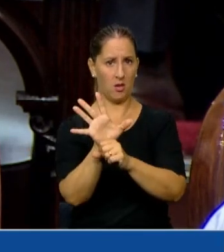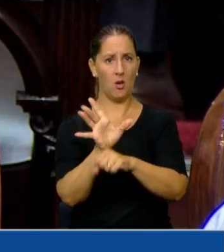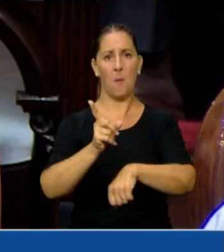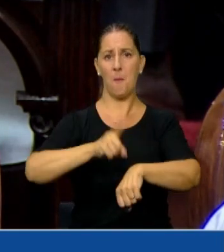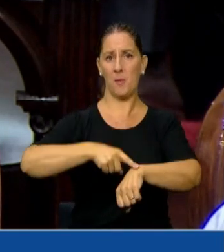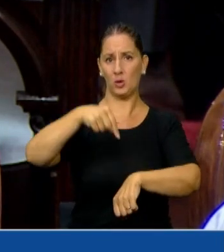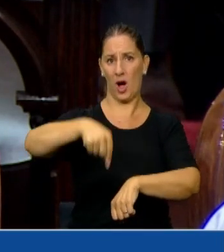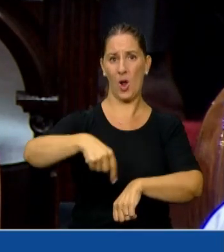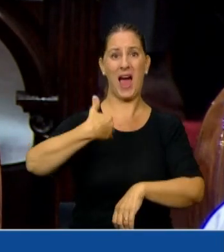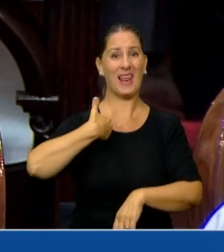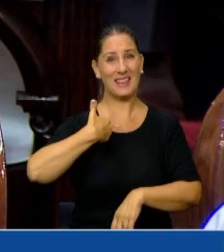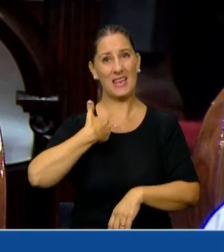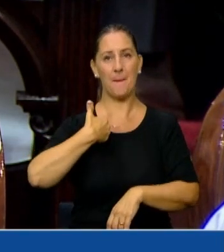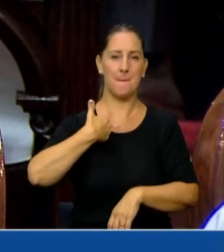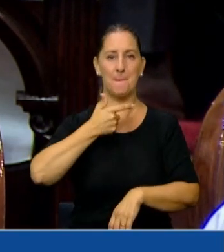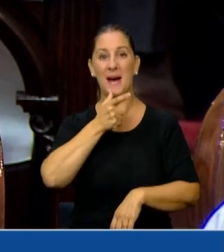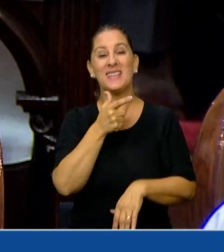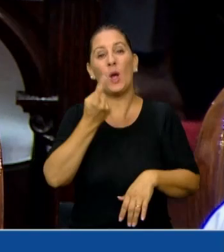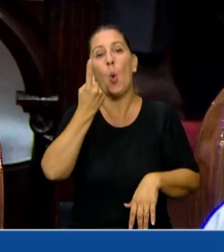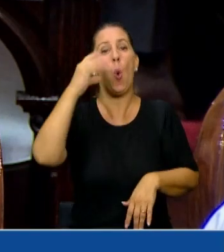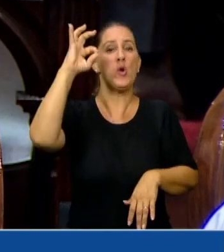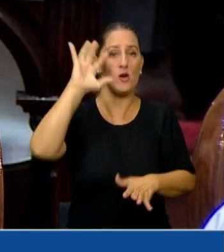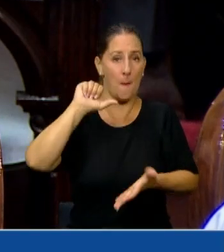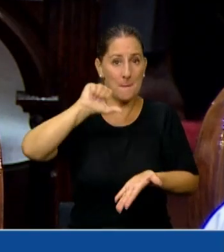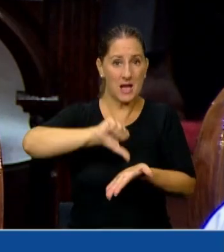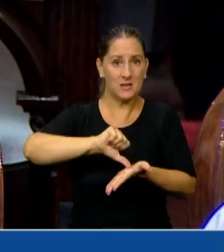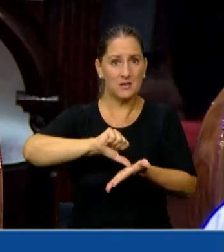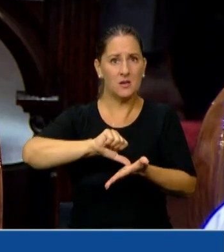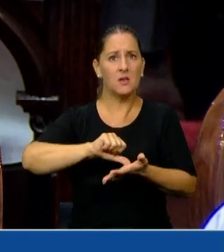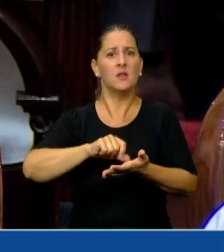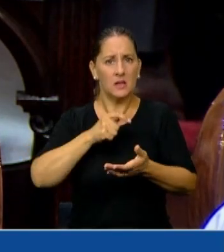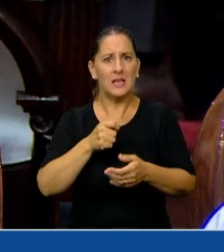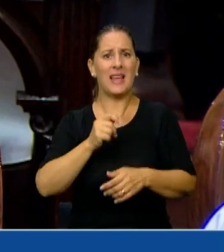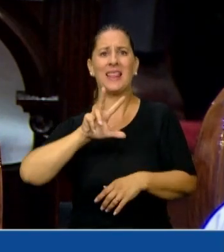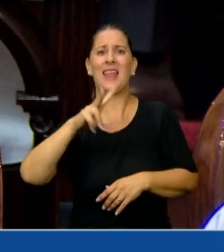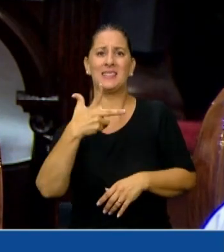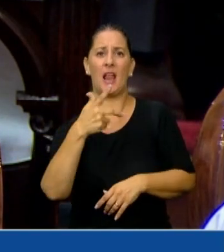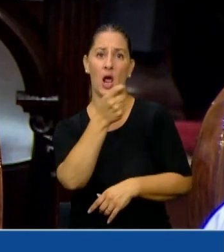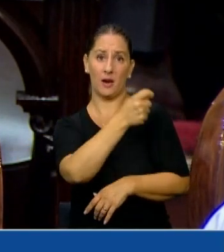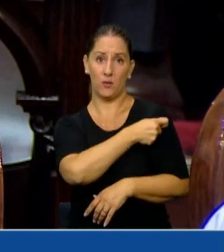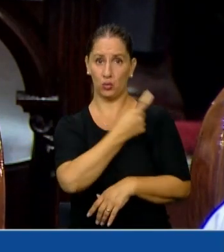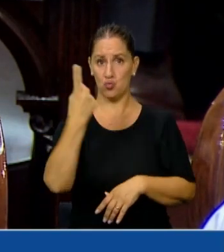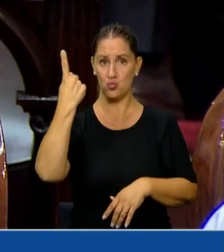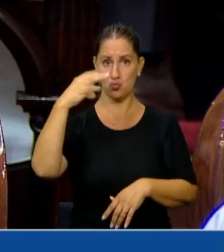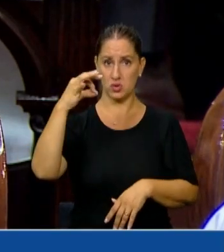parece ser el único o casi el único país que está poniendo ese tercer refuerzo.